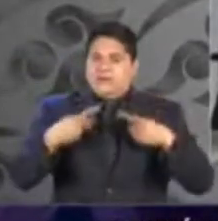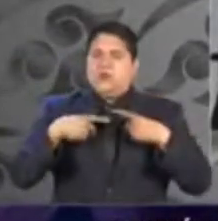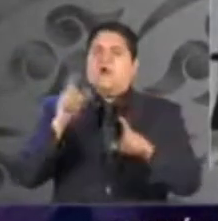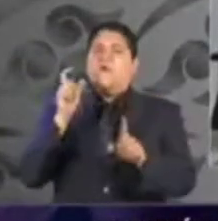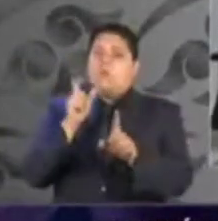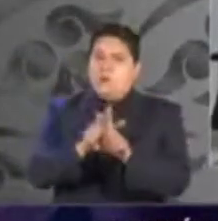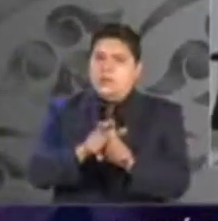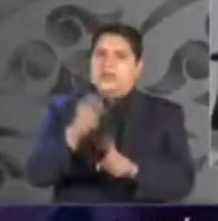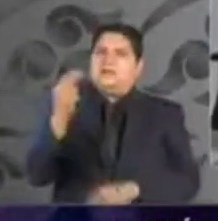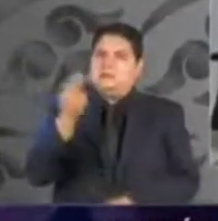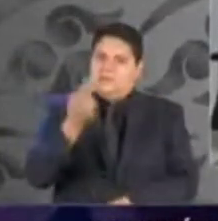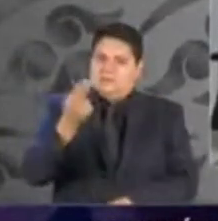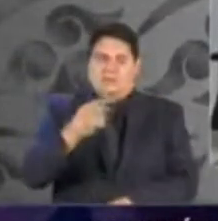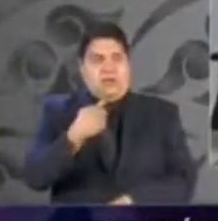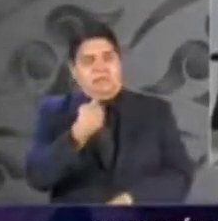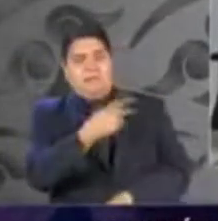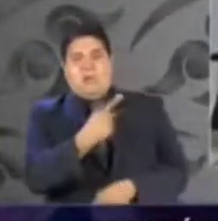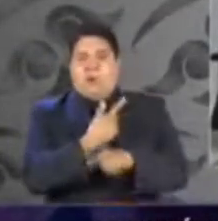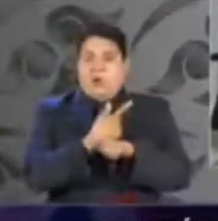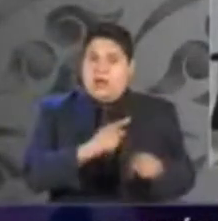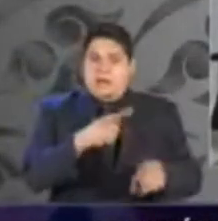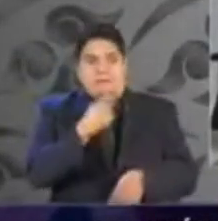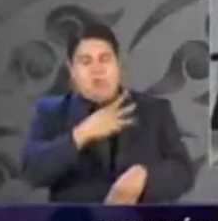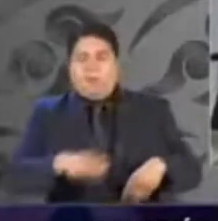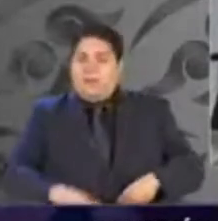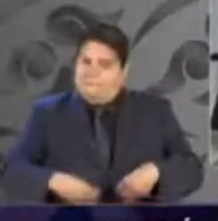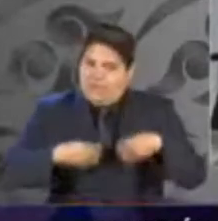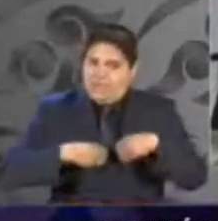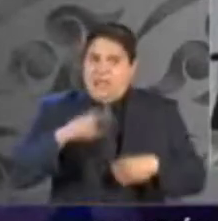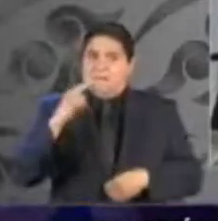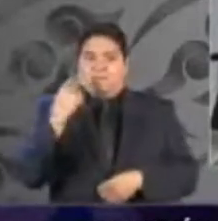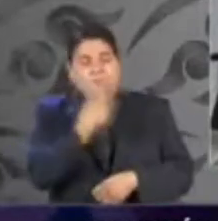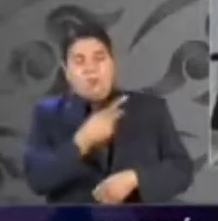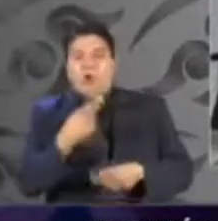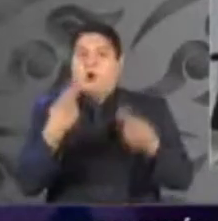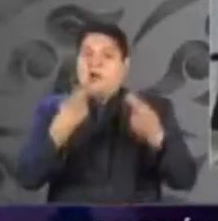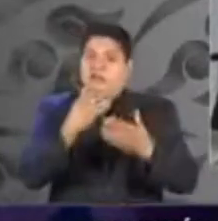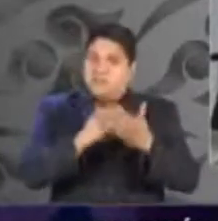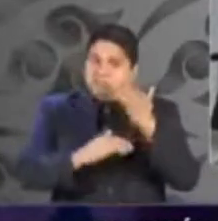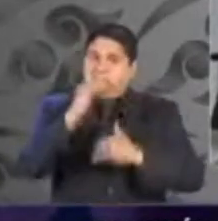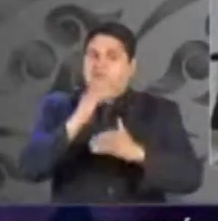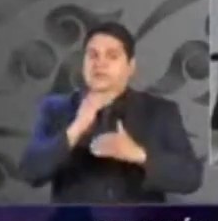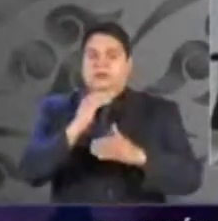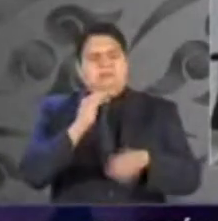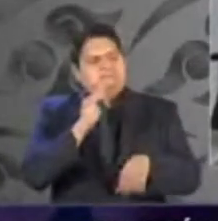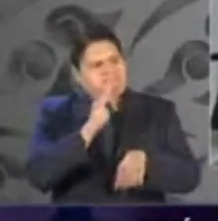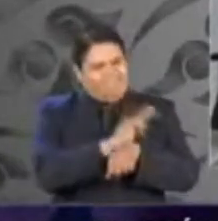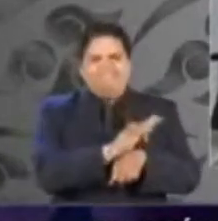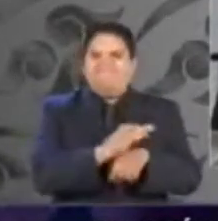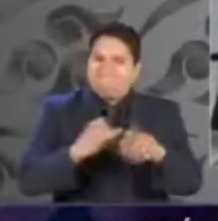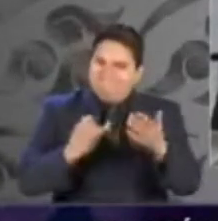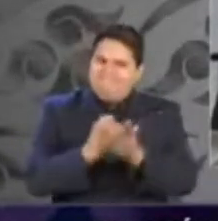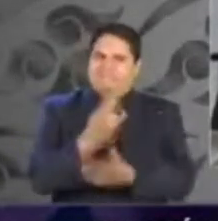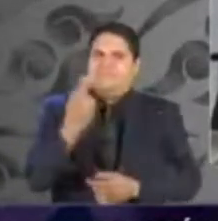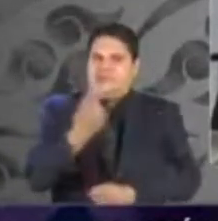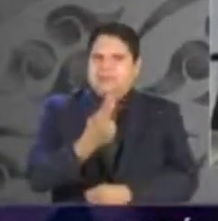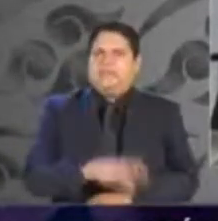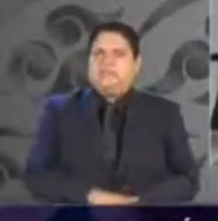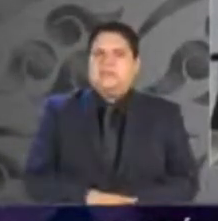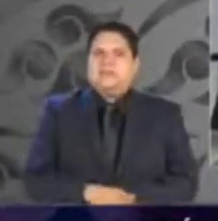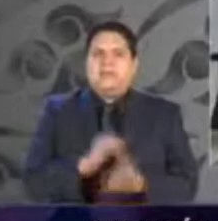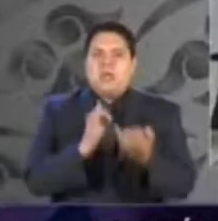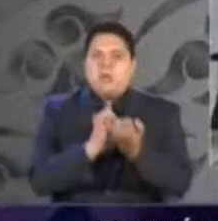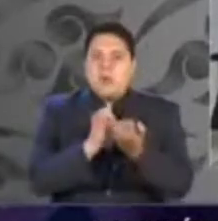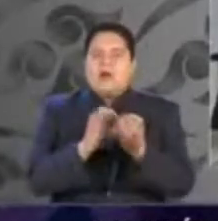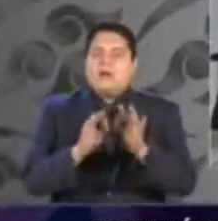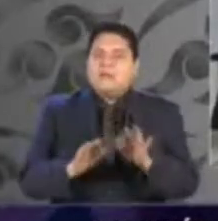así como su libertad y la inminente necesidad de defender sus vidas y sus bienes, por supuesto. Que se capacite a